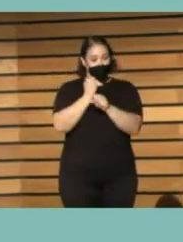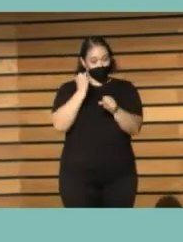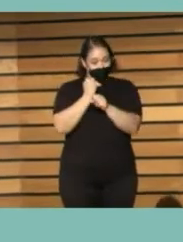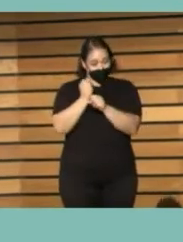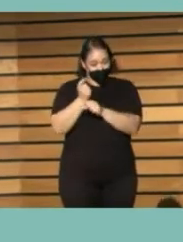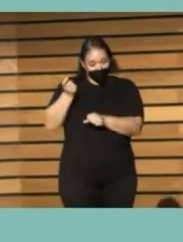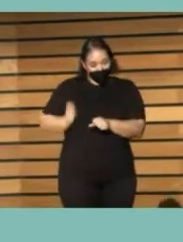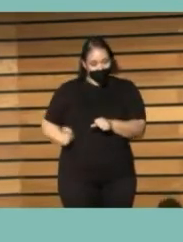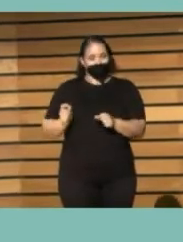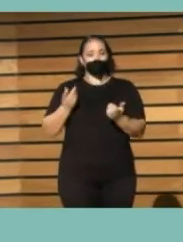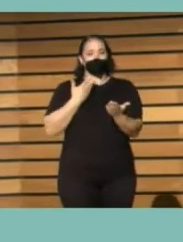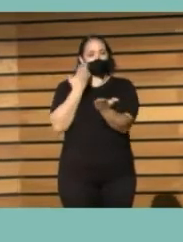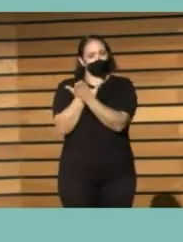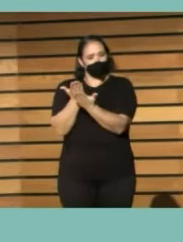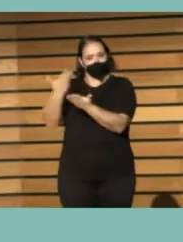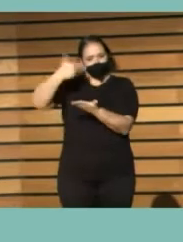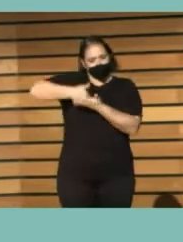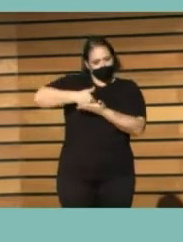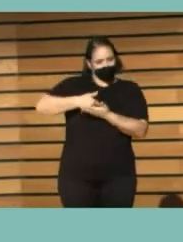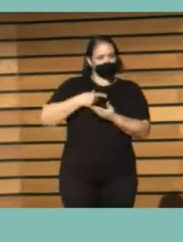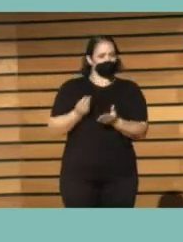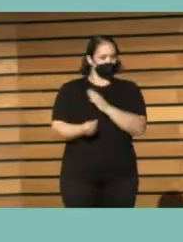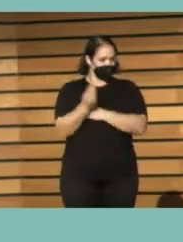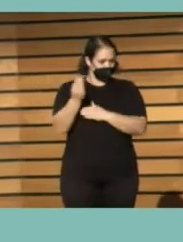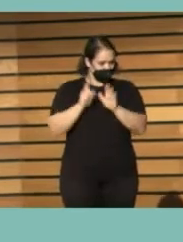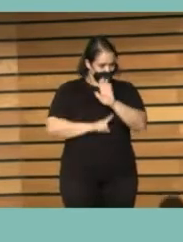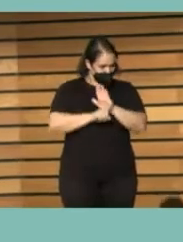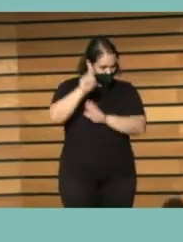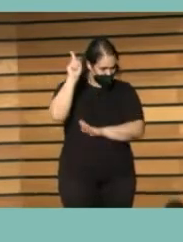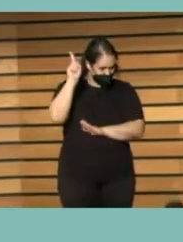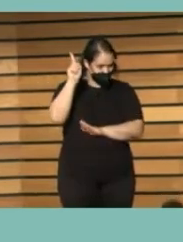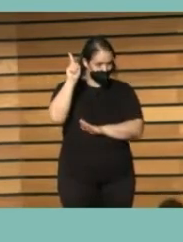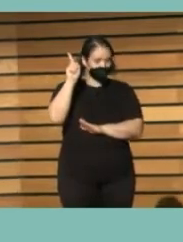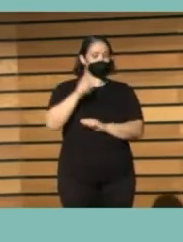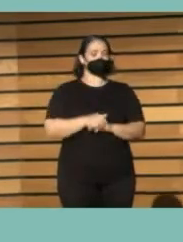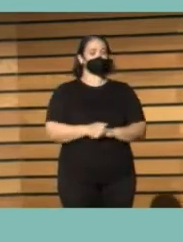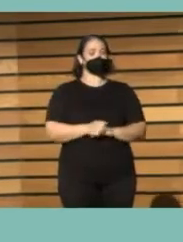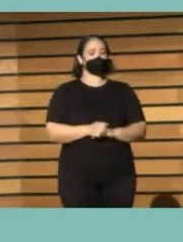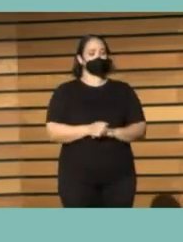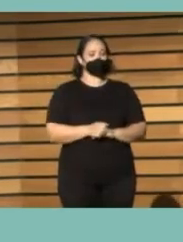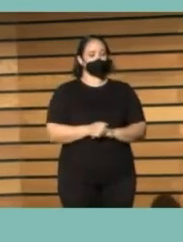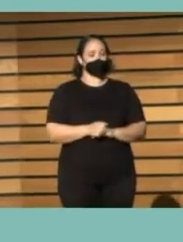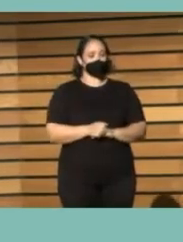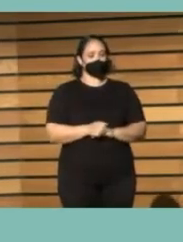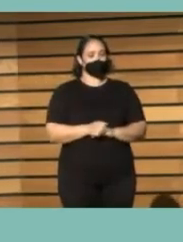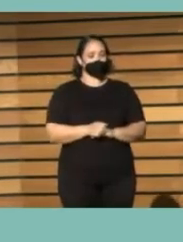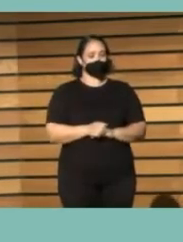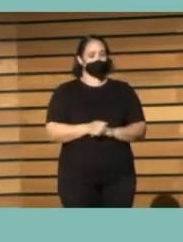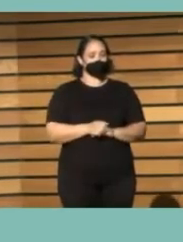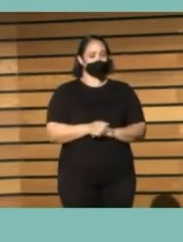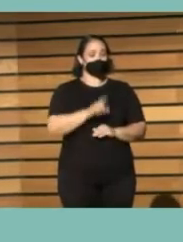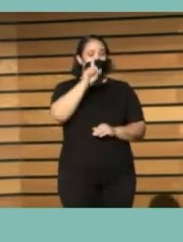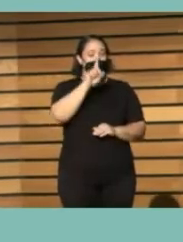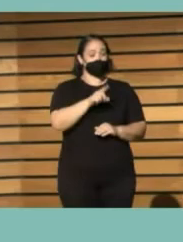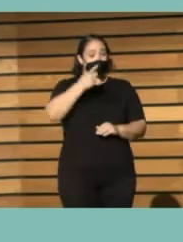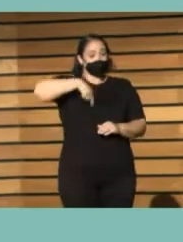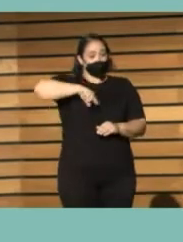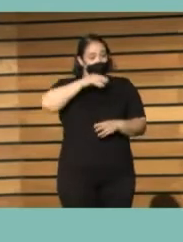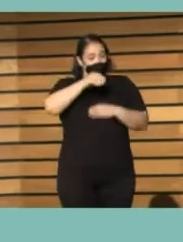proponer y hacer propuestas en la mejora de los servicios y en la sostenibilidad de los mismos. Y, sobre todo, creo que